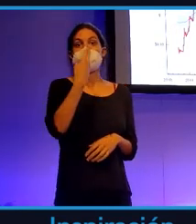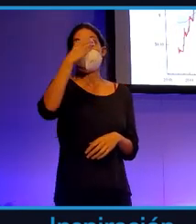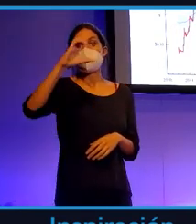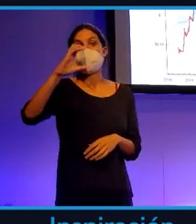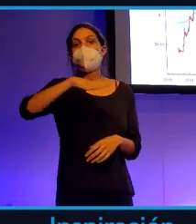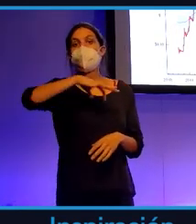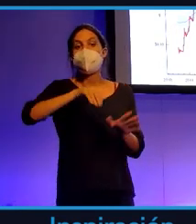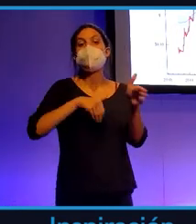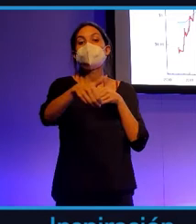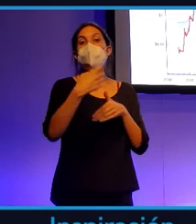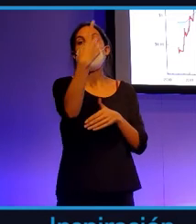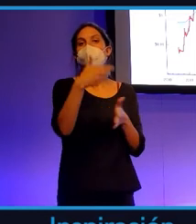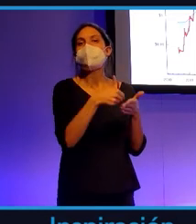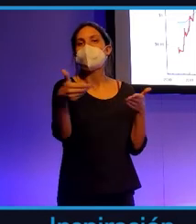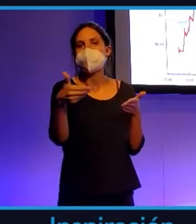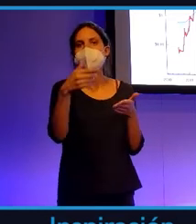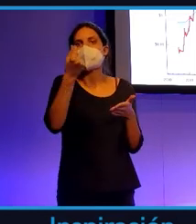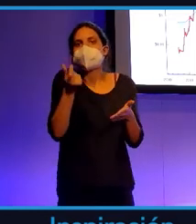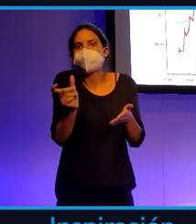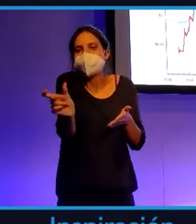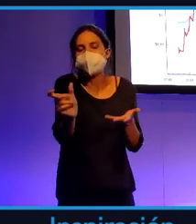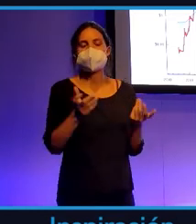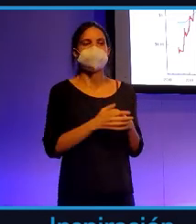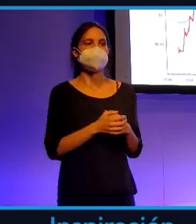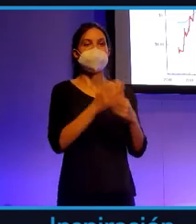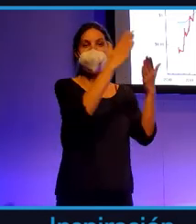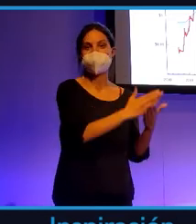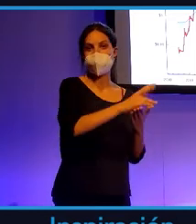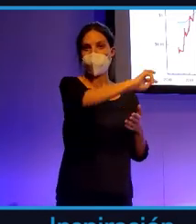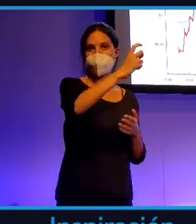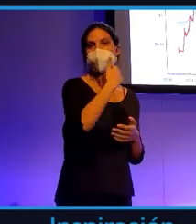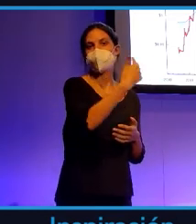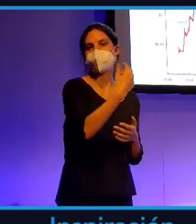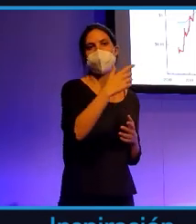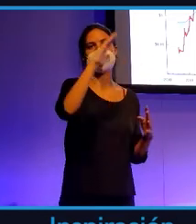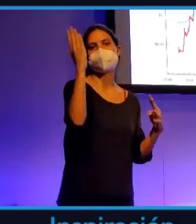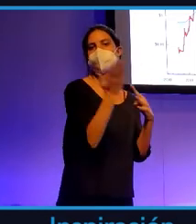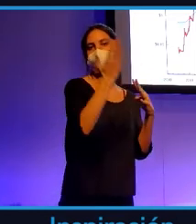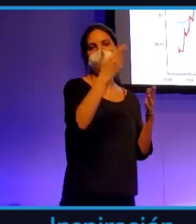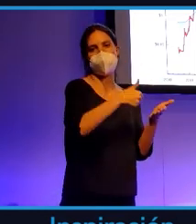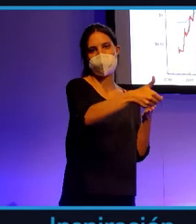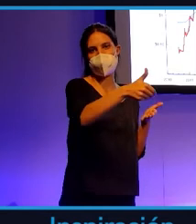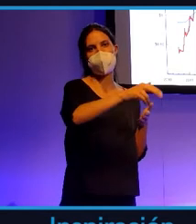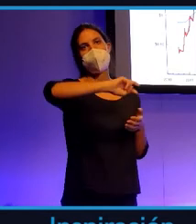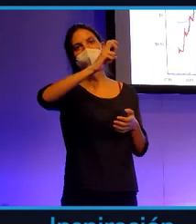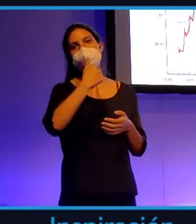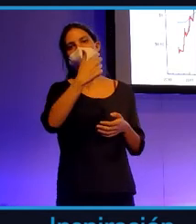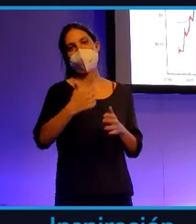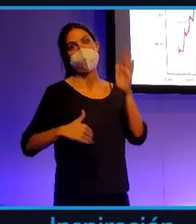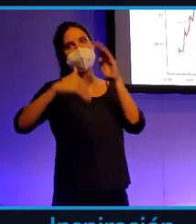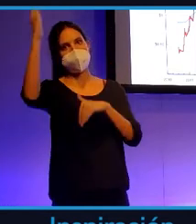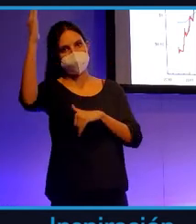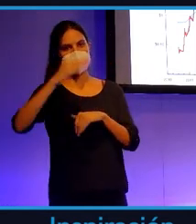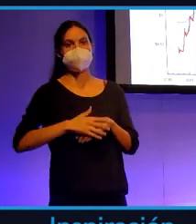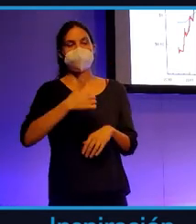un millón, hay otros estudios muy bien razonados que hablan de medio millón y otros de mucho más. No os